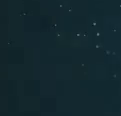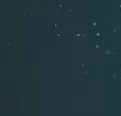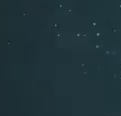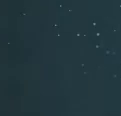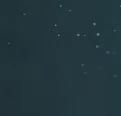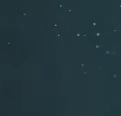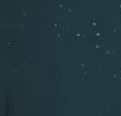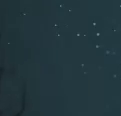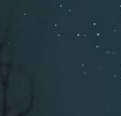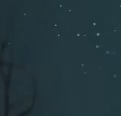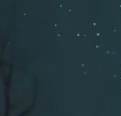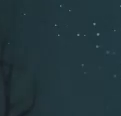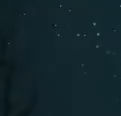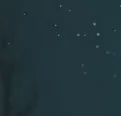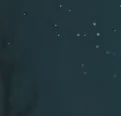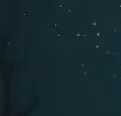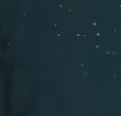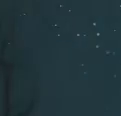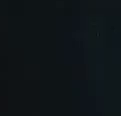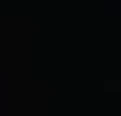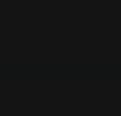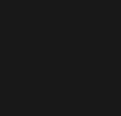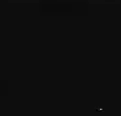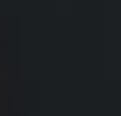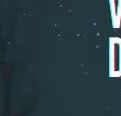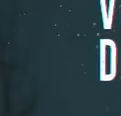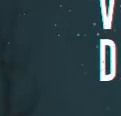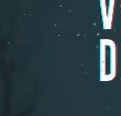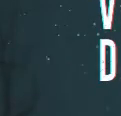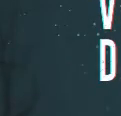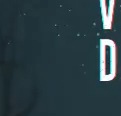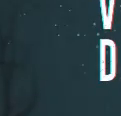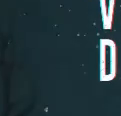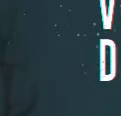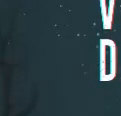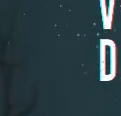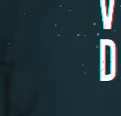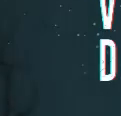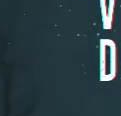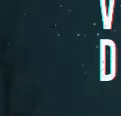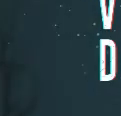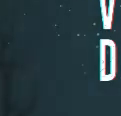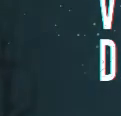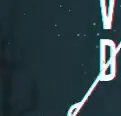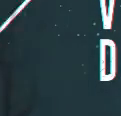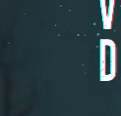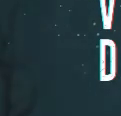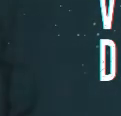Canal Visión Dorada Tu canal, mi canal